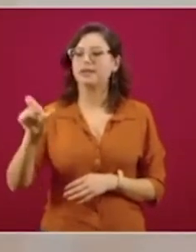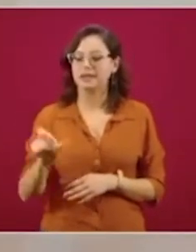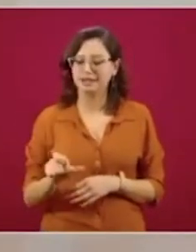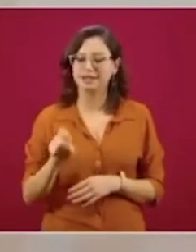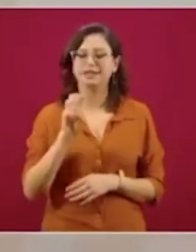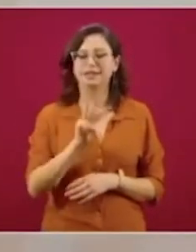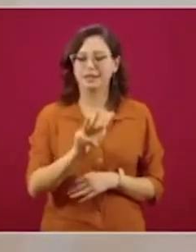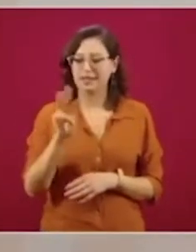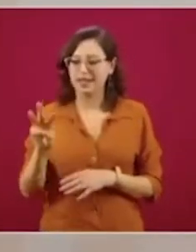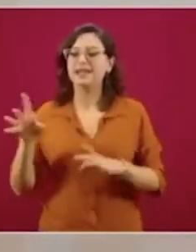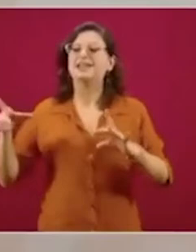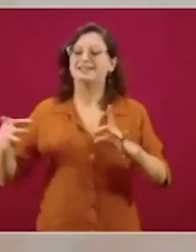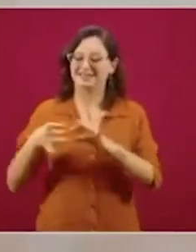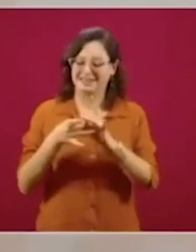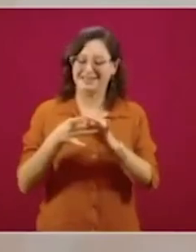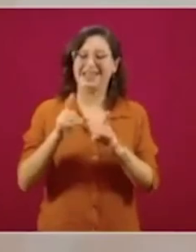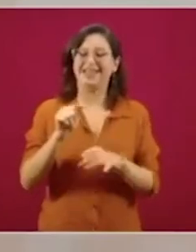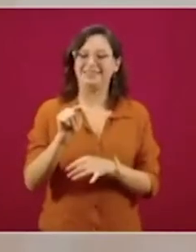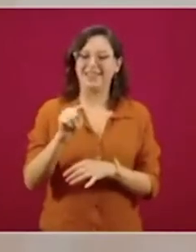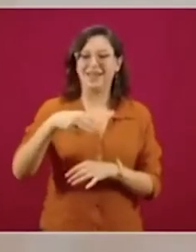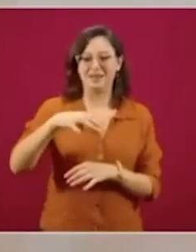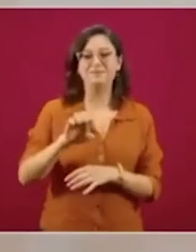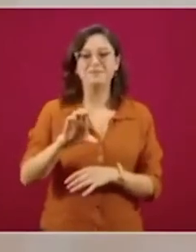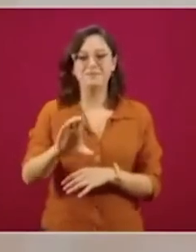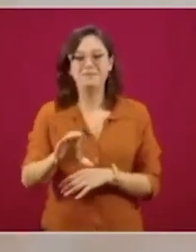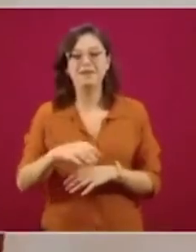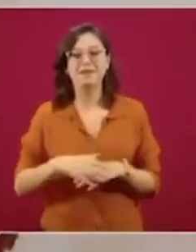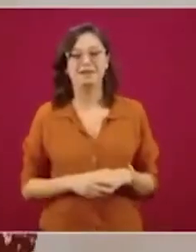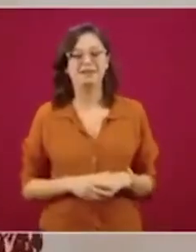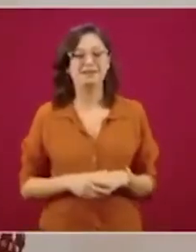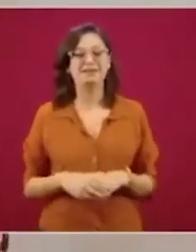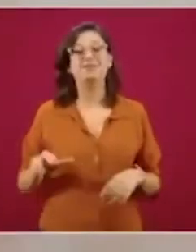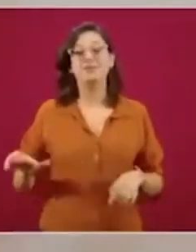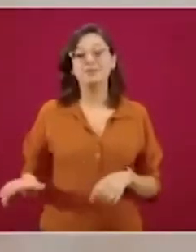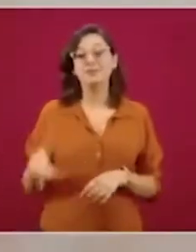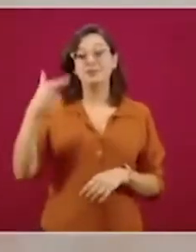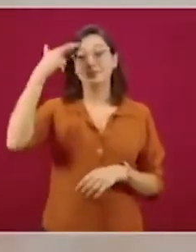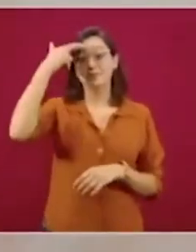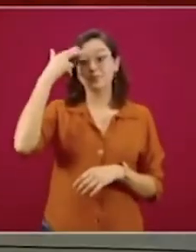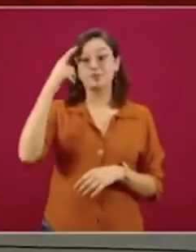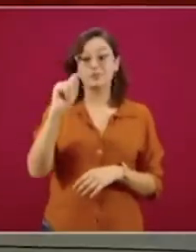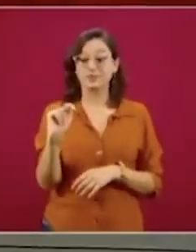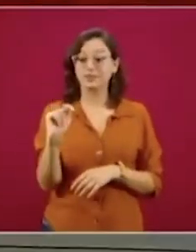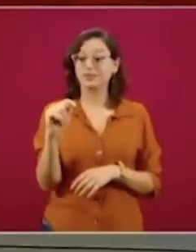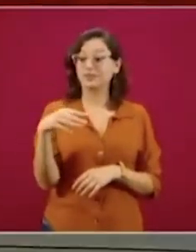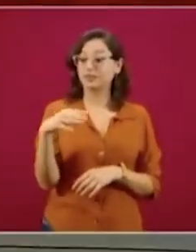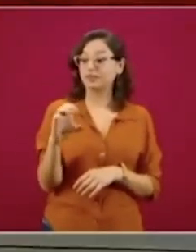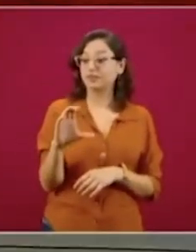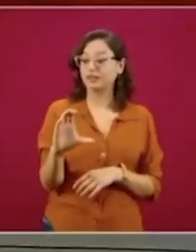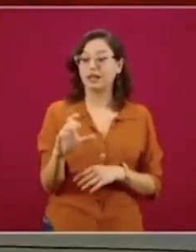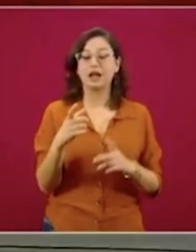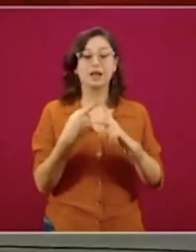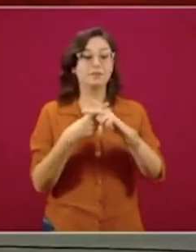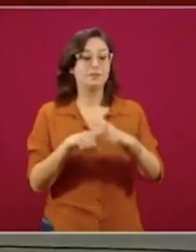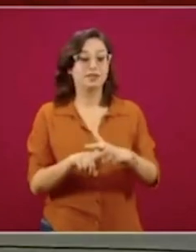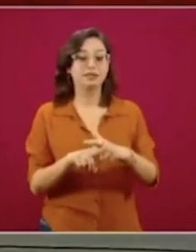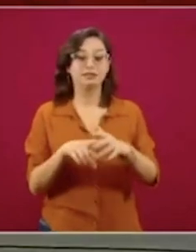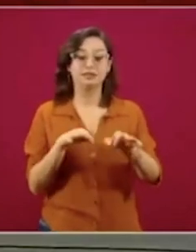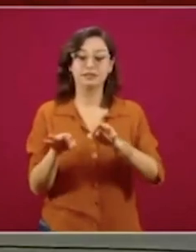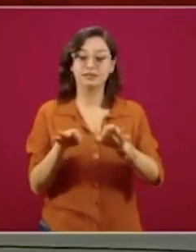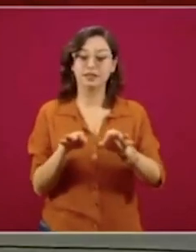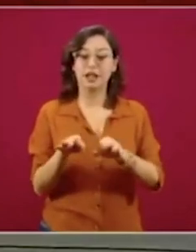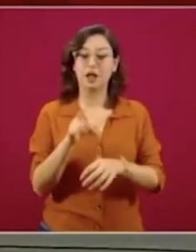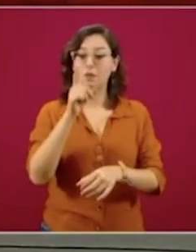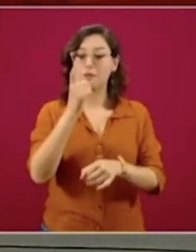asociada al TEMEC y recordar que el TEMEC entra en vigor el primero de julio. Entonces,